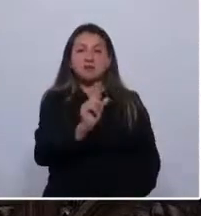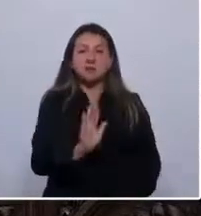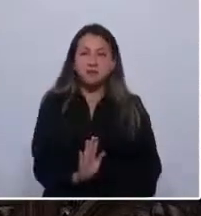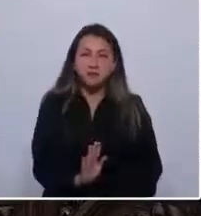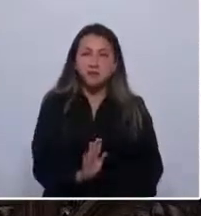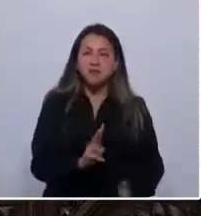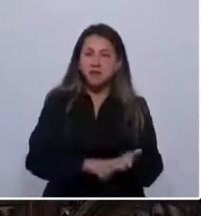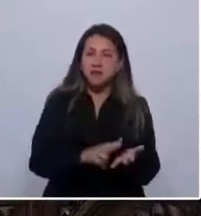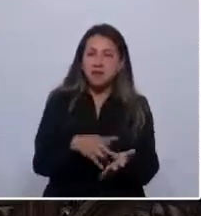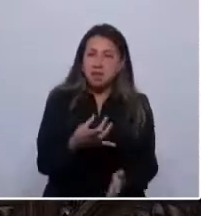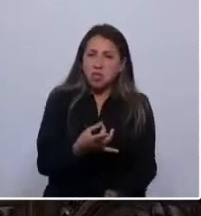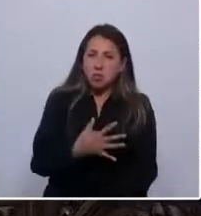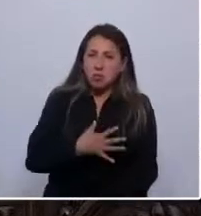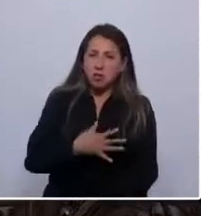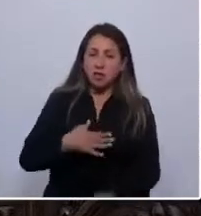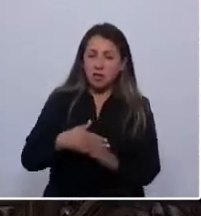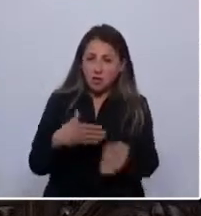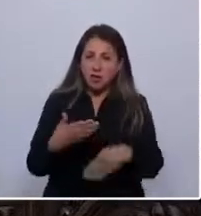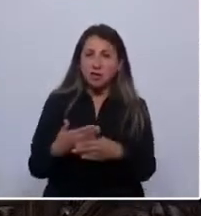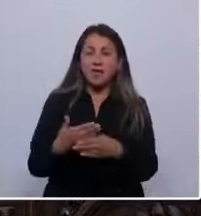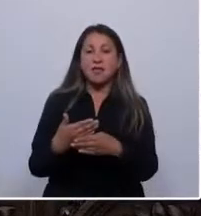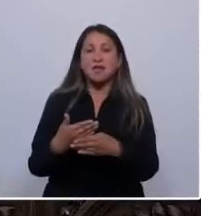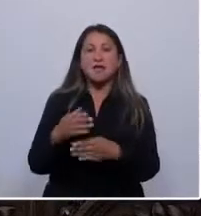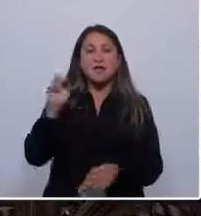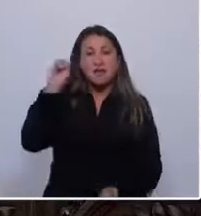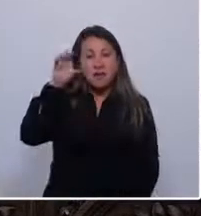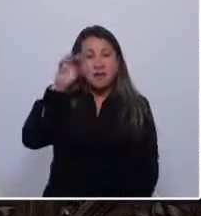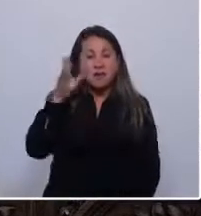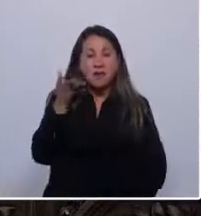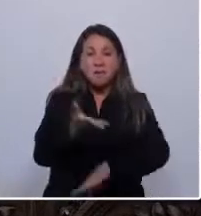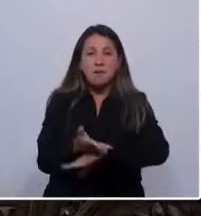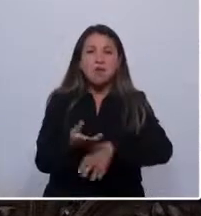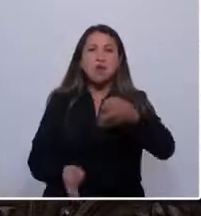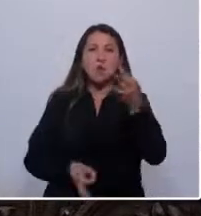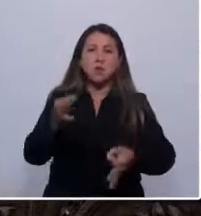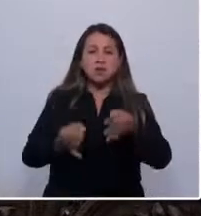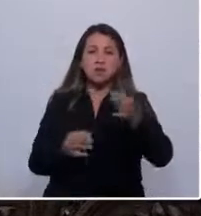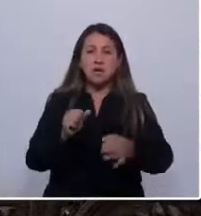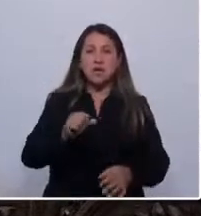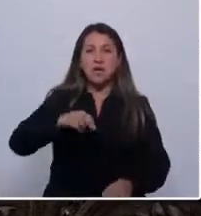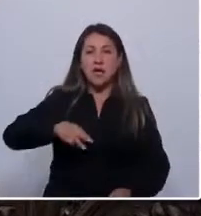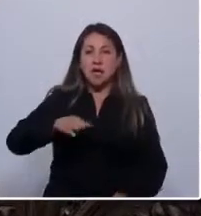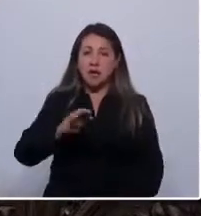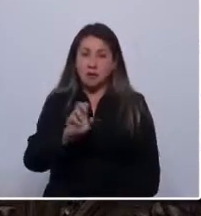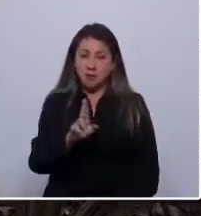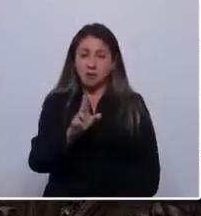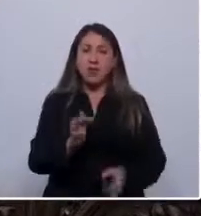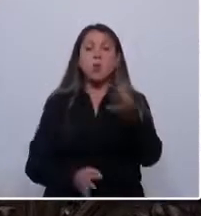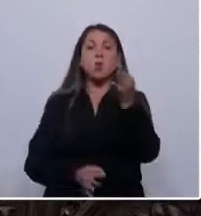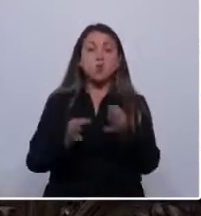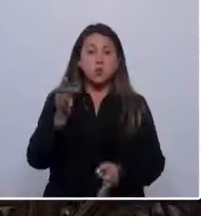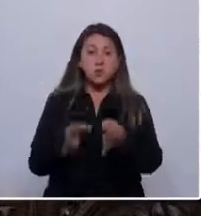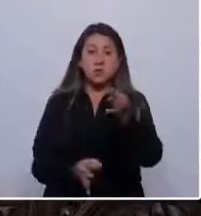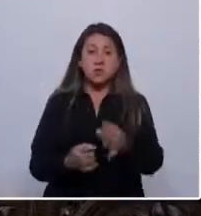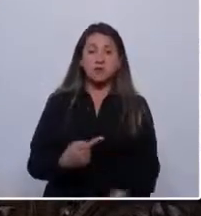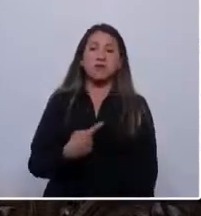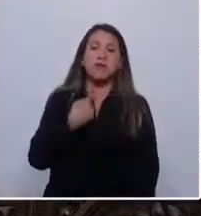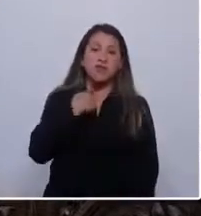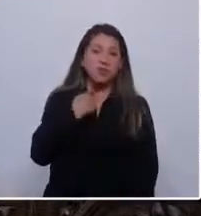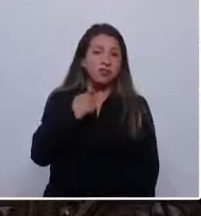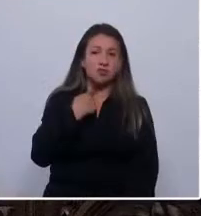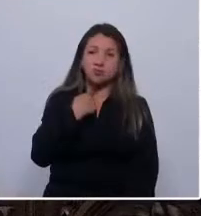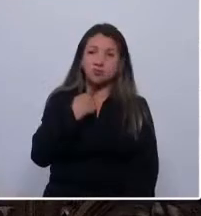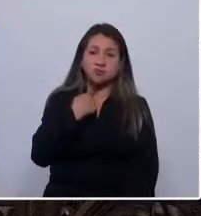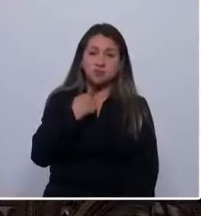agregar algo. Villa Alemana exige justicia para Ámbar. La justicia le falló a Ámbar Cornejo